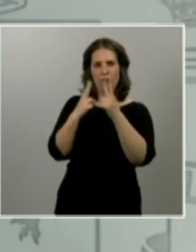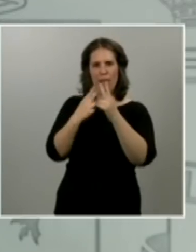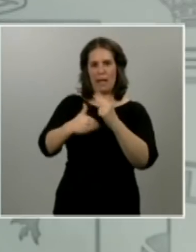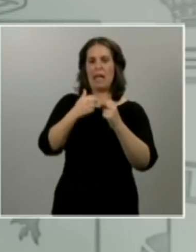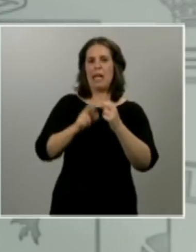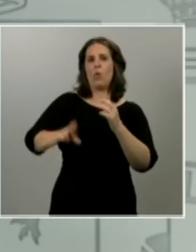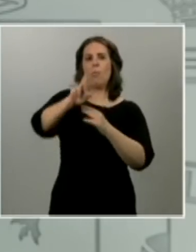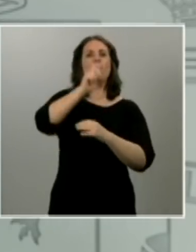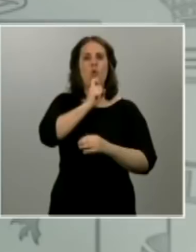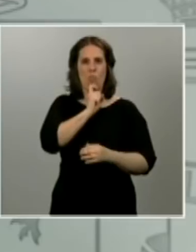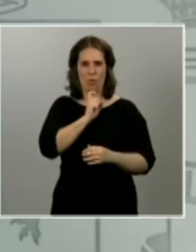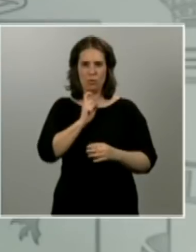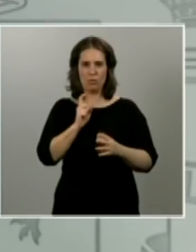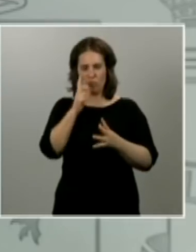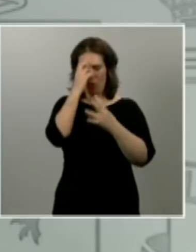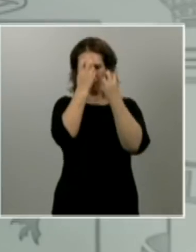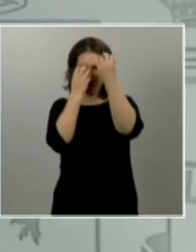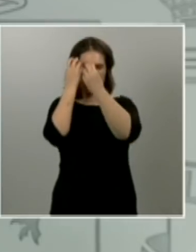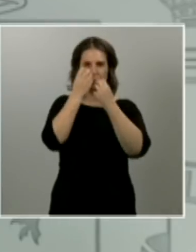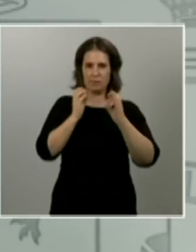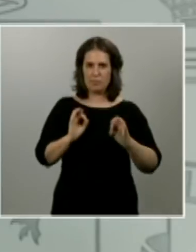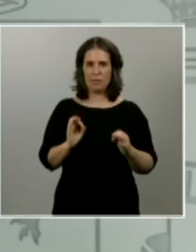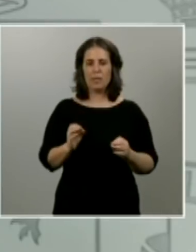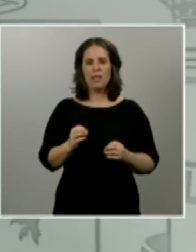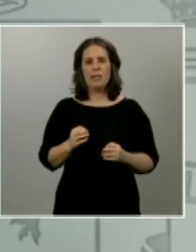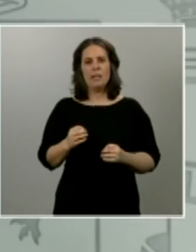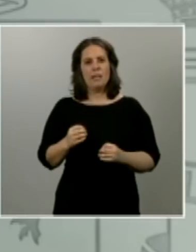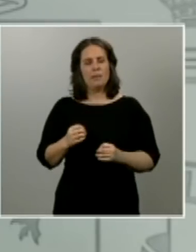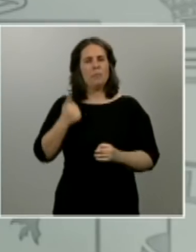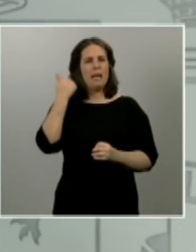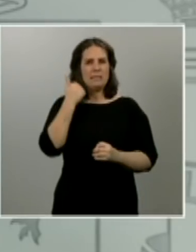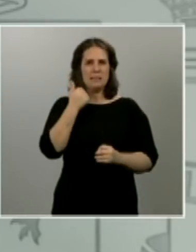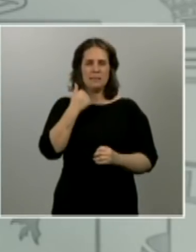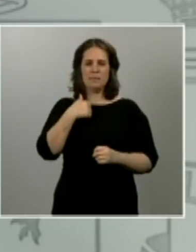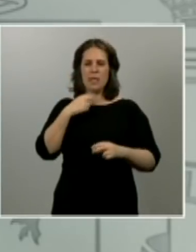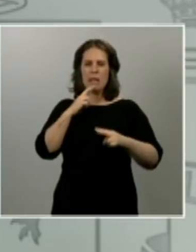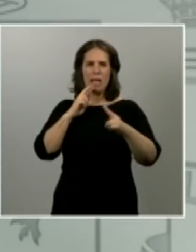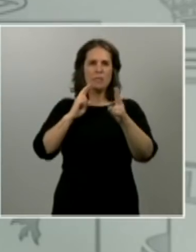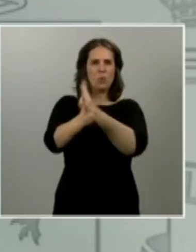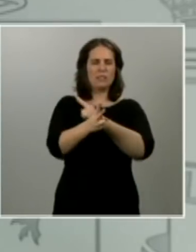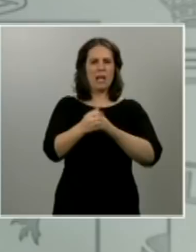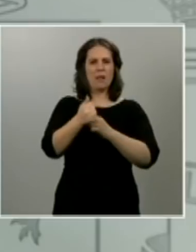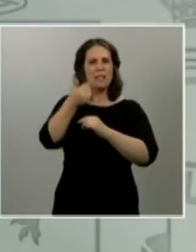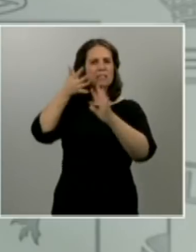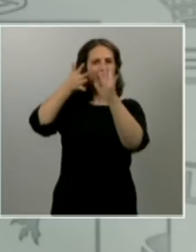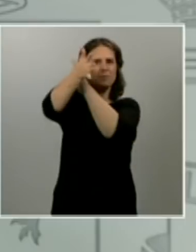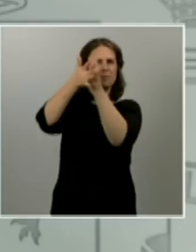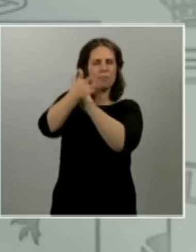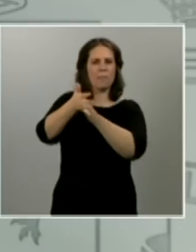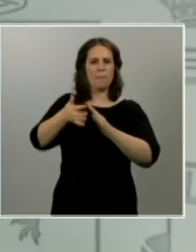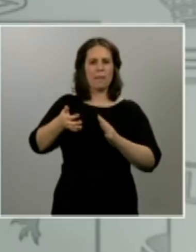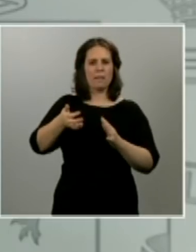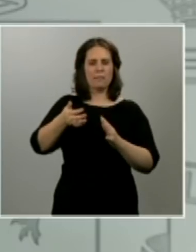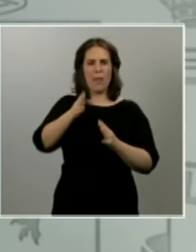una a esta pregunta de manera mucho más explícita mucho más explícita porque insisto tenemos que ver la